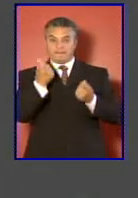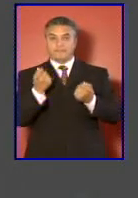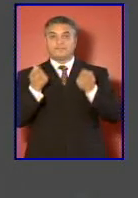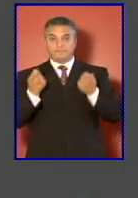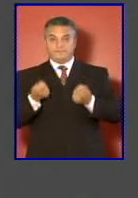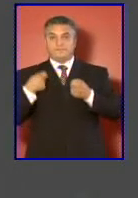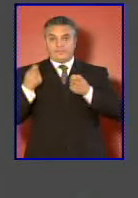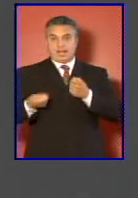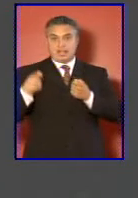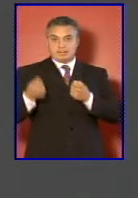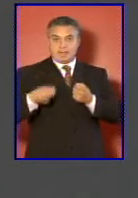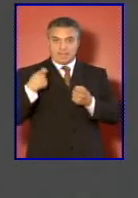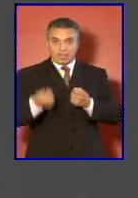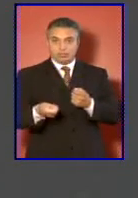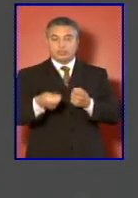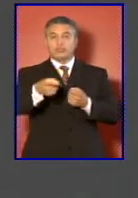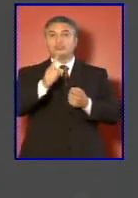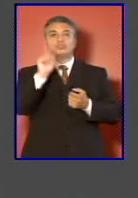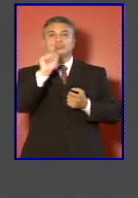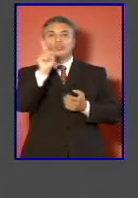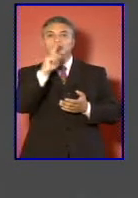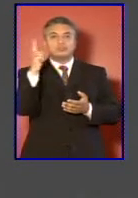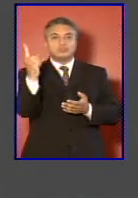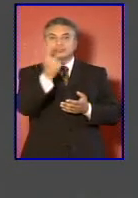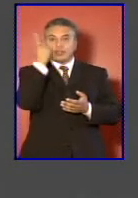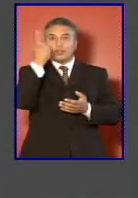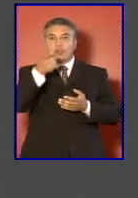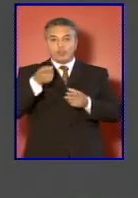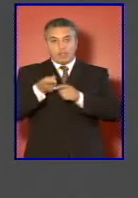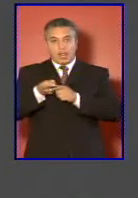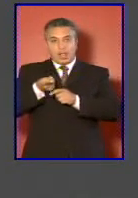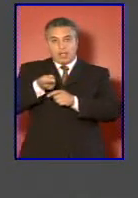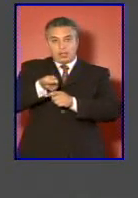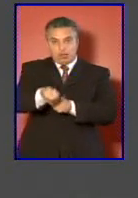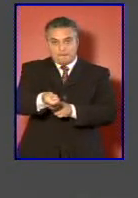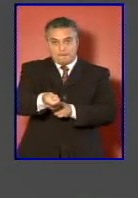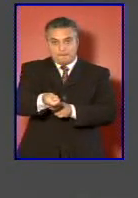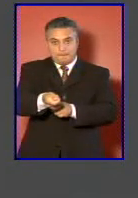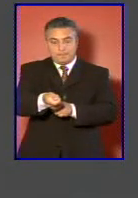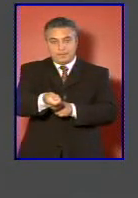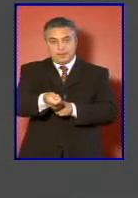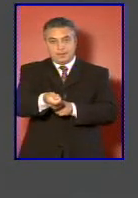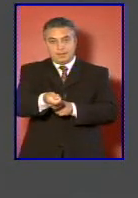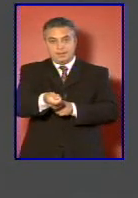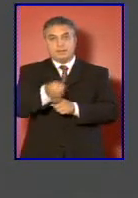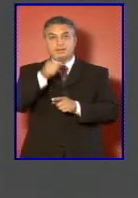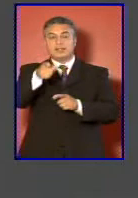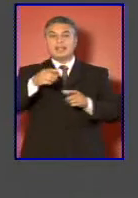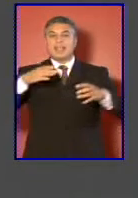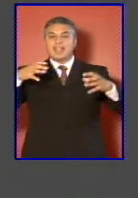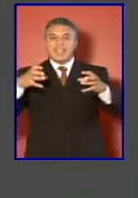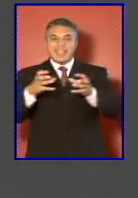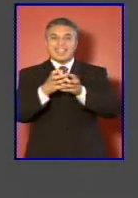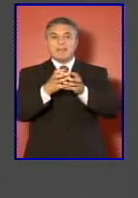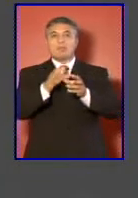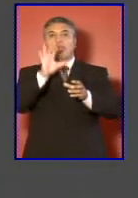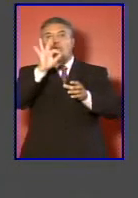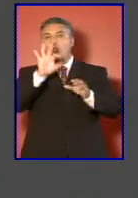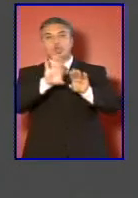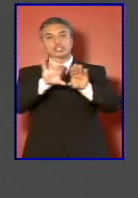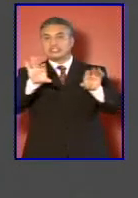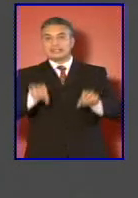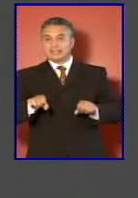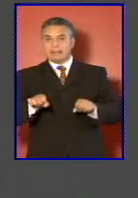no sólo de la compra del equipo o sistema